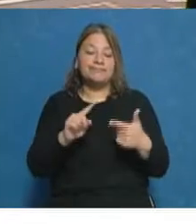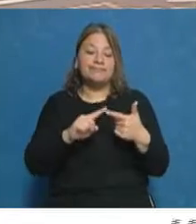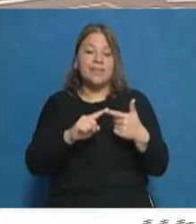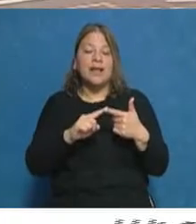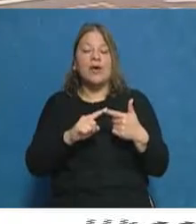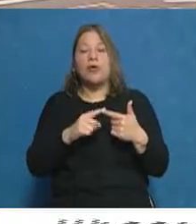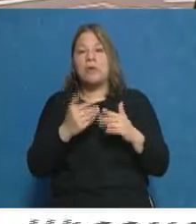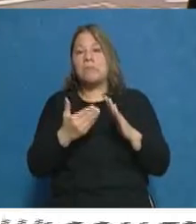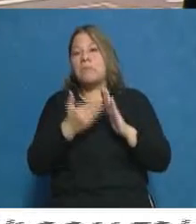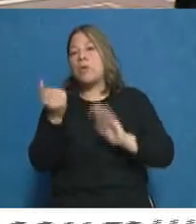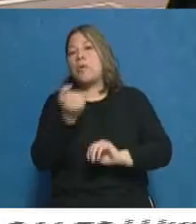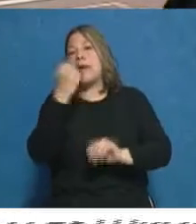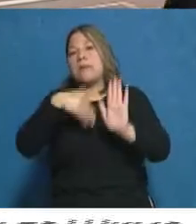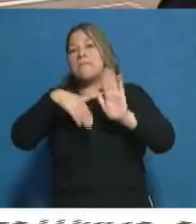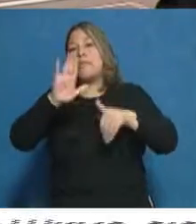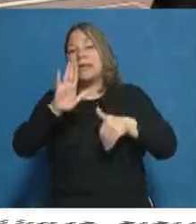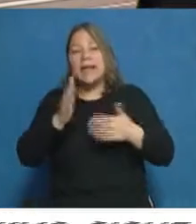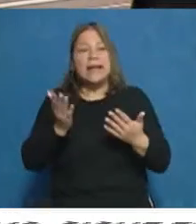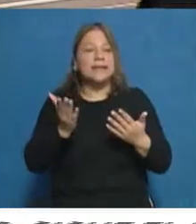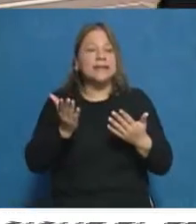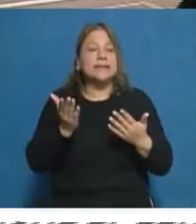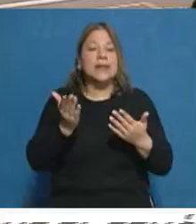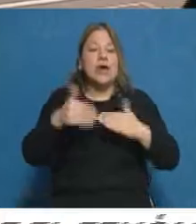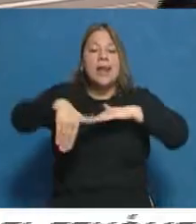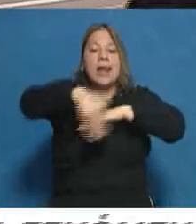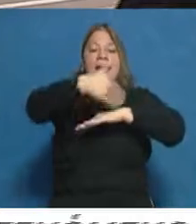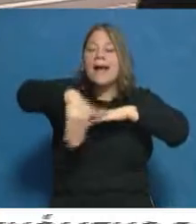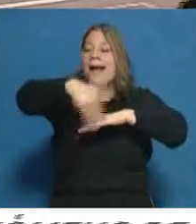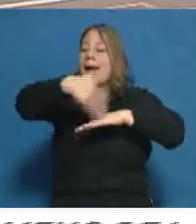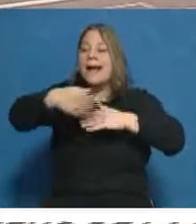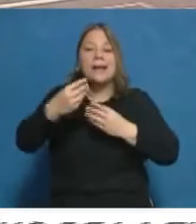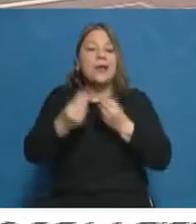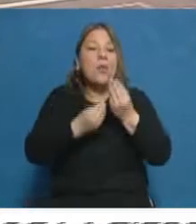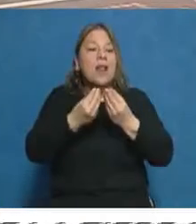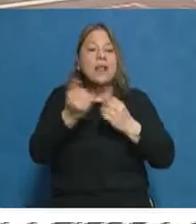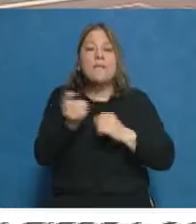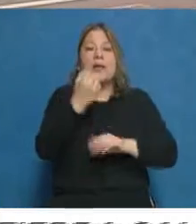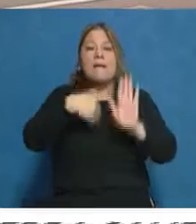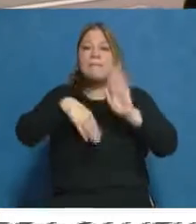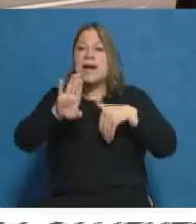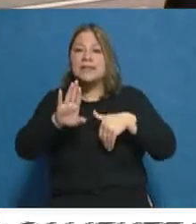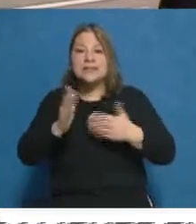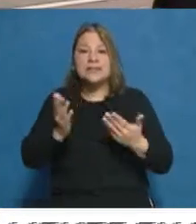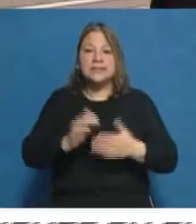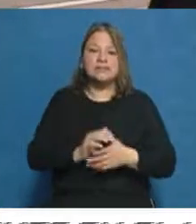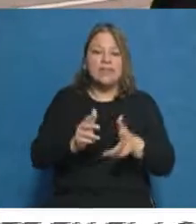prioridades, por ahí, en cuanto a cuáles son las calles que tienen más relevancia sobre otras.